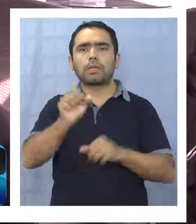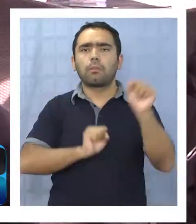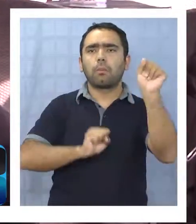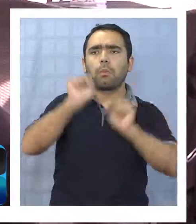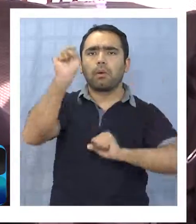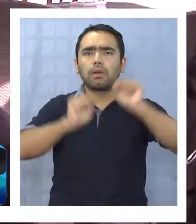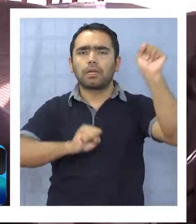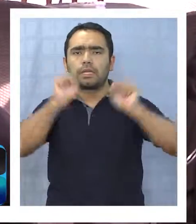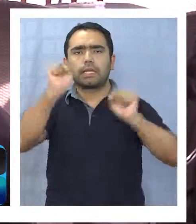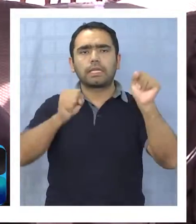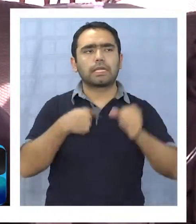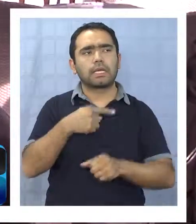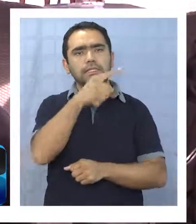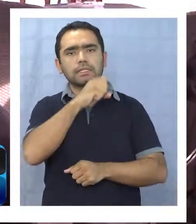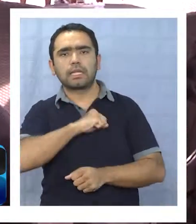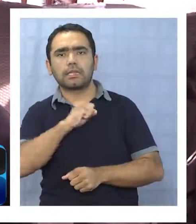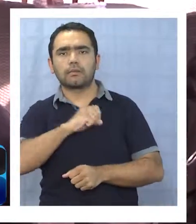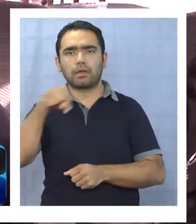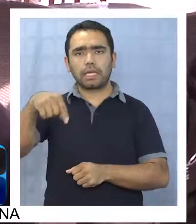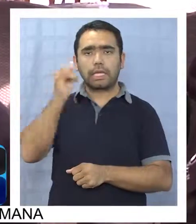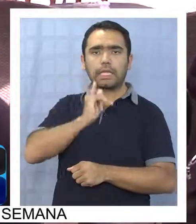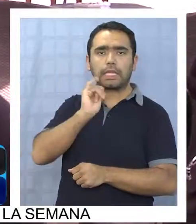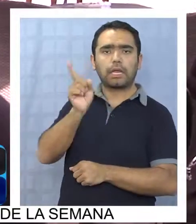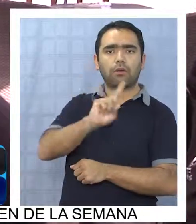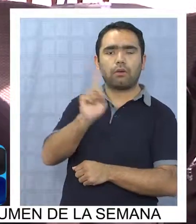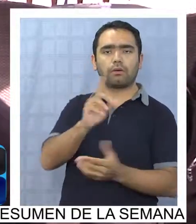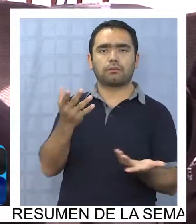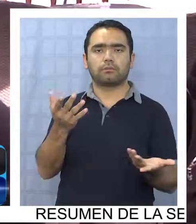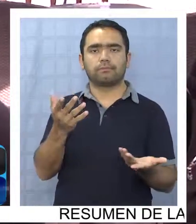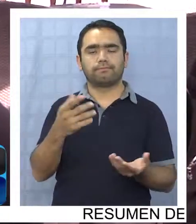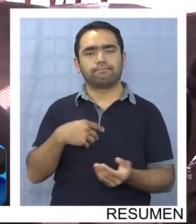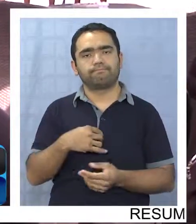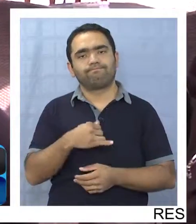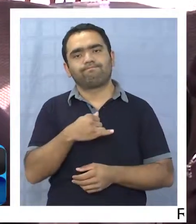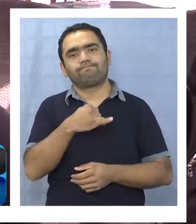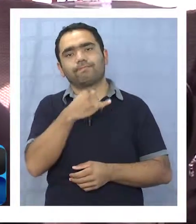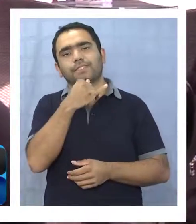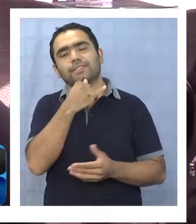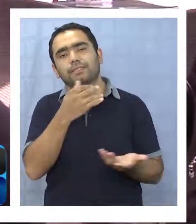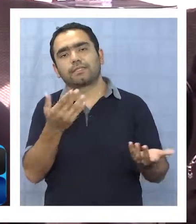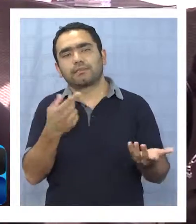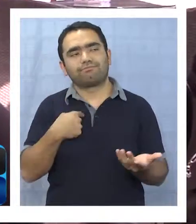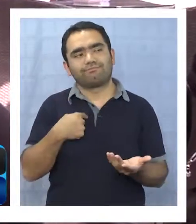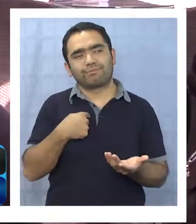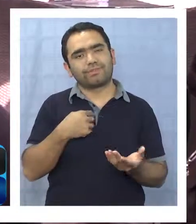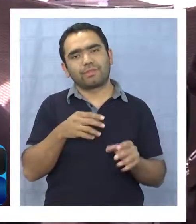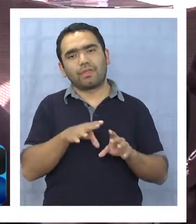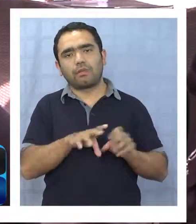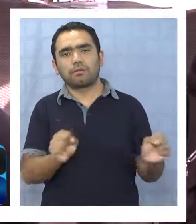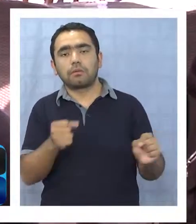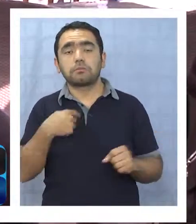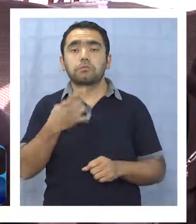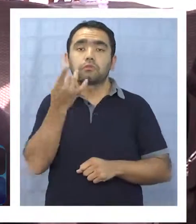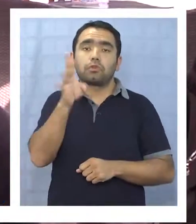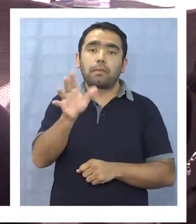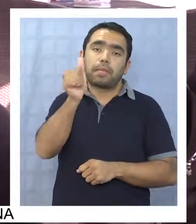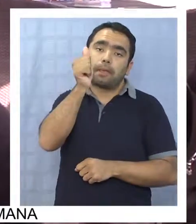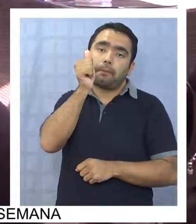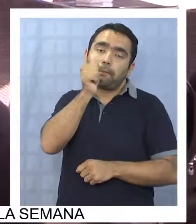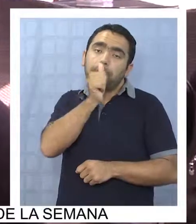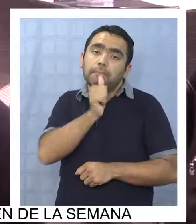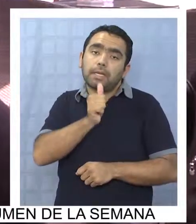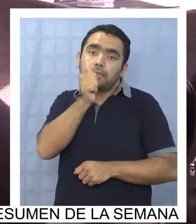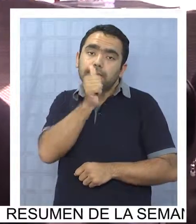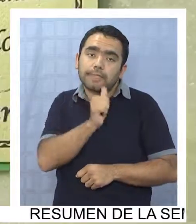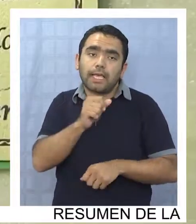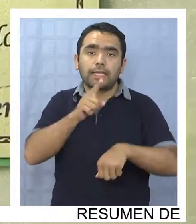políticamente en Santiago y no se toman en Iquique. Yo no les haría caso, simplemente tendríamos que ser más pacientes, esperar